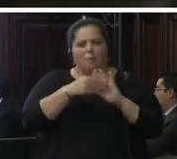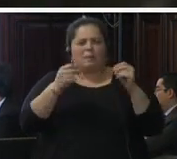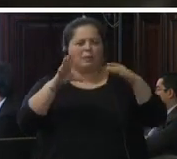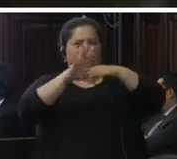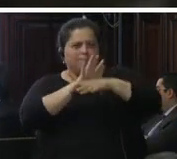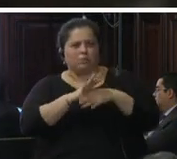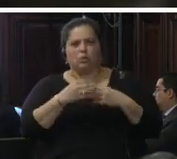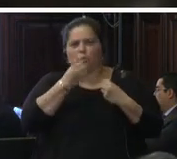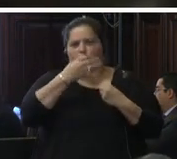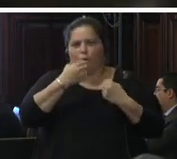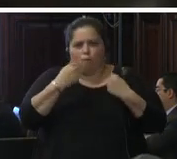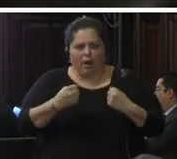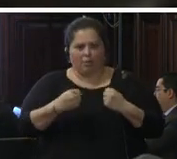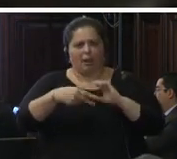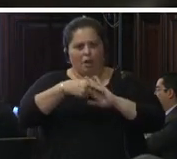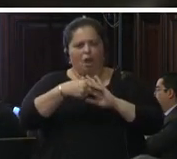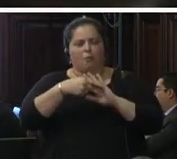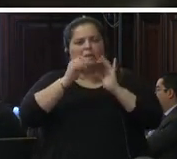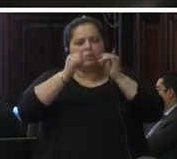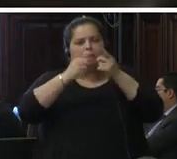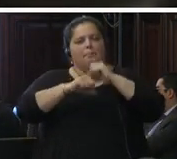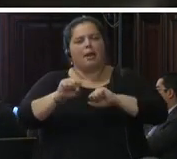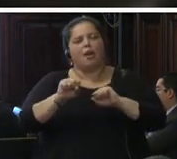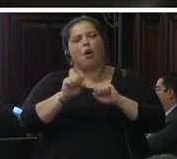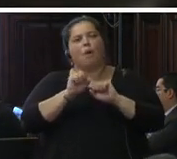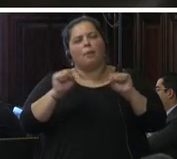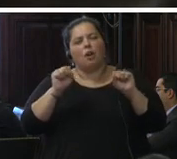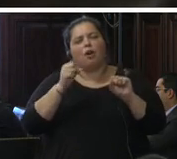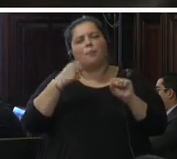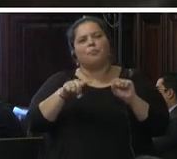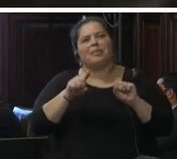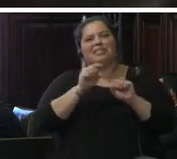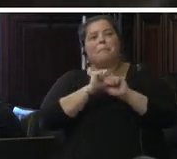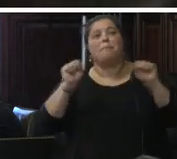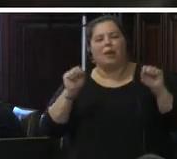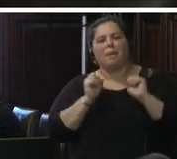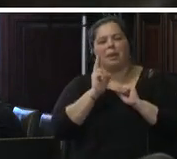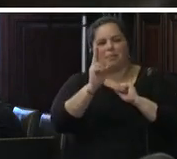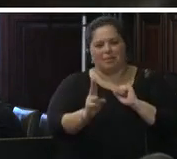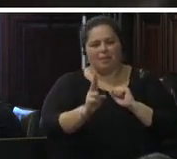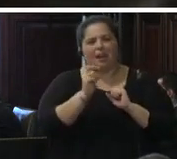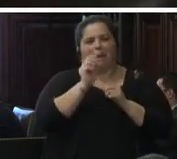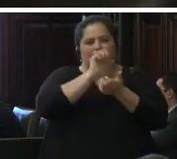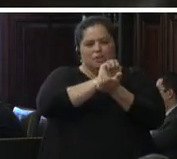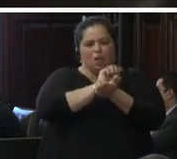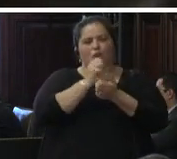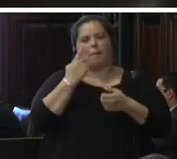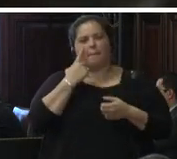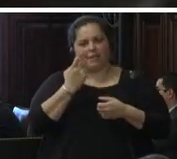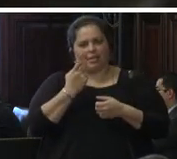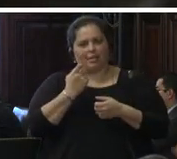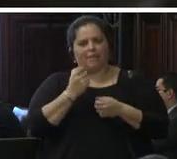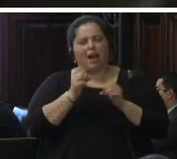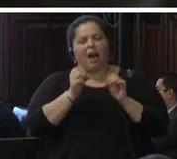creo que si permiten la prisión preventiva por ser